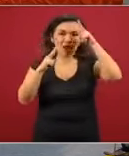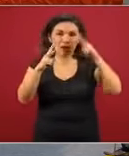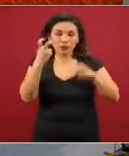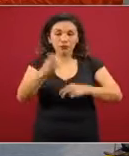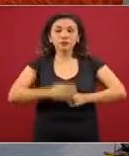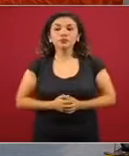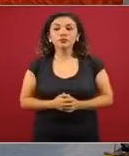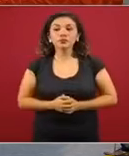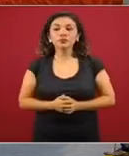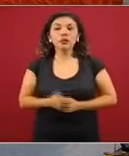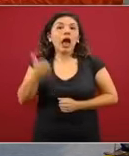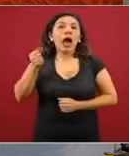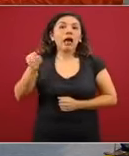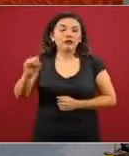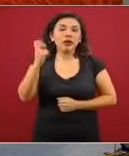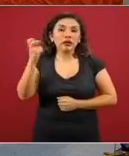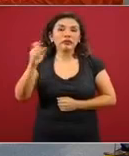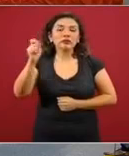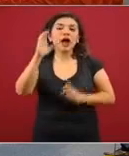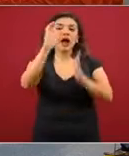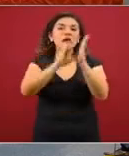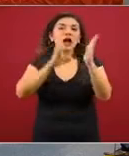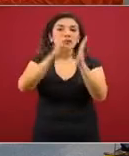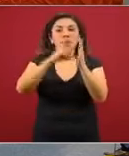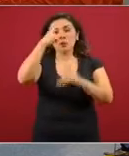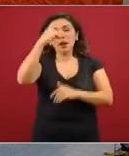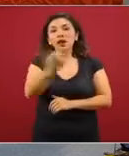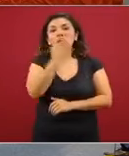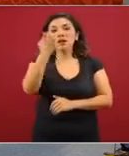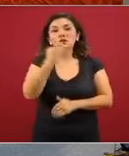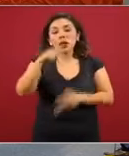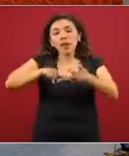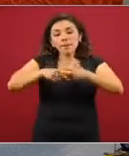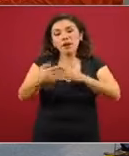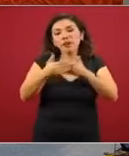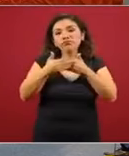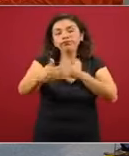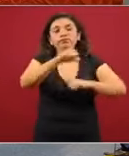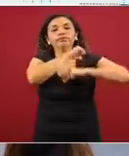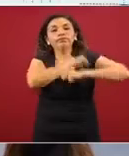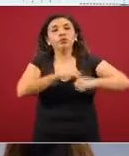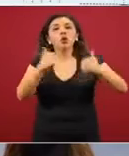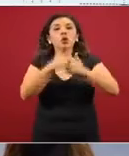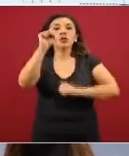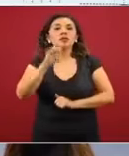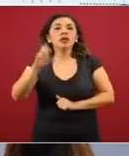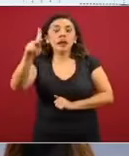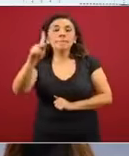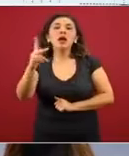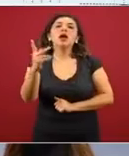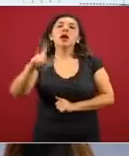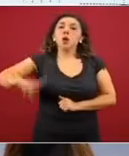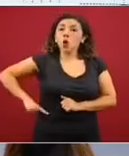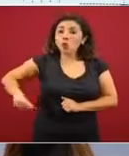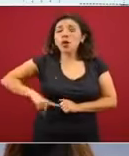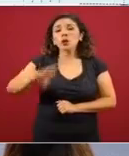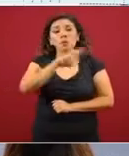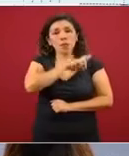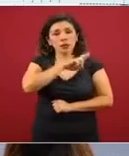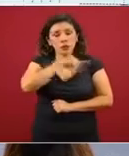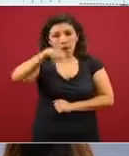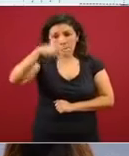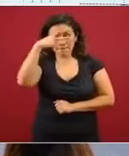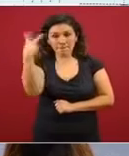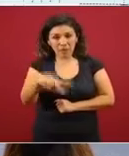Este es el calendario escolar que regirá a la educación pública y privada en México. Y